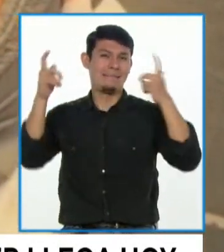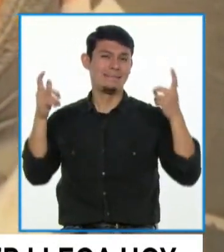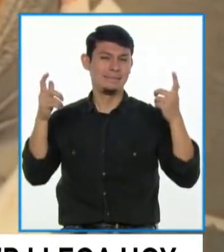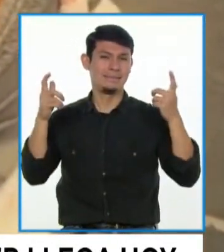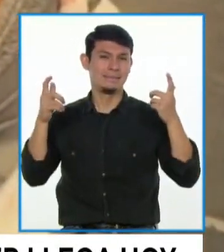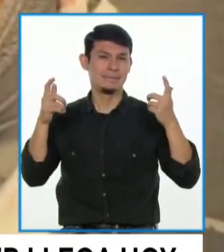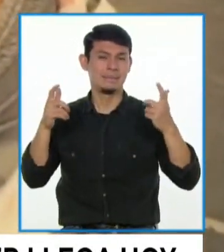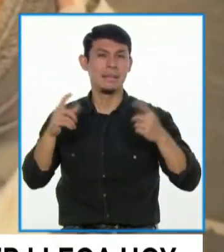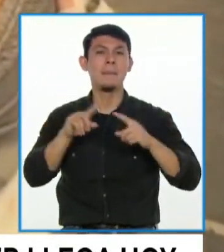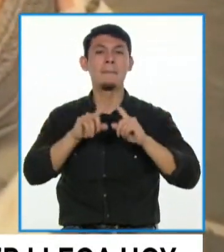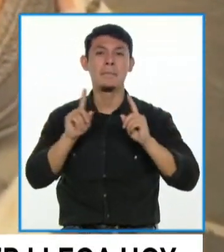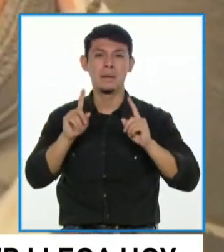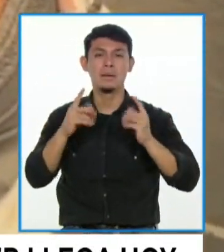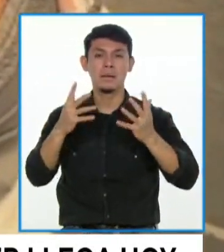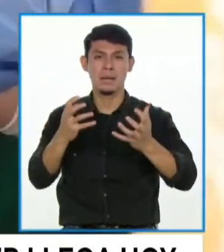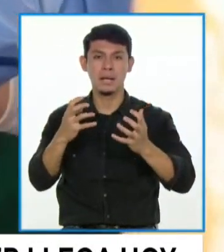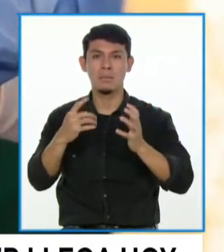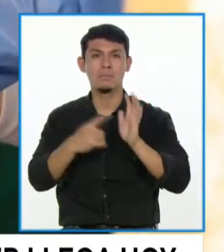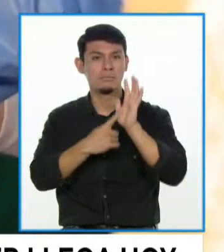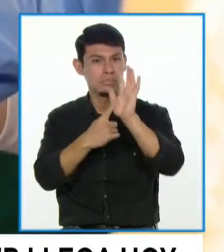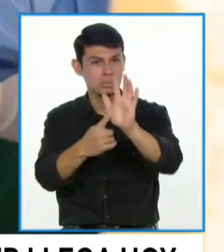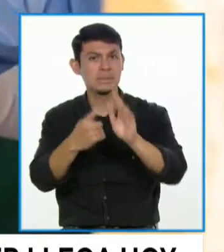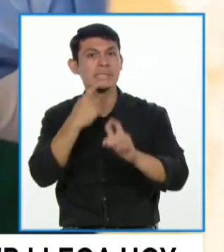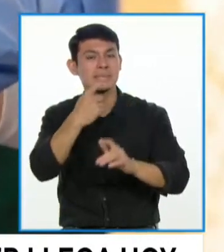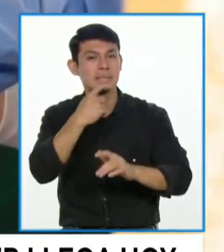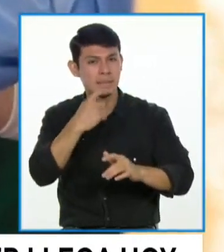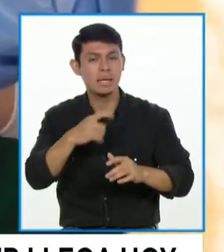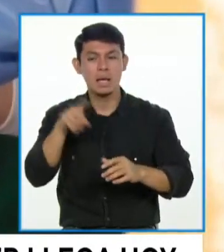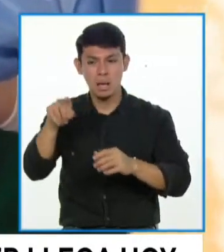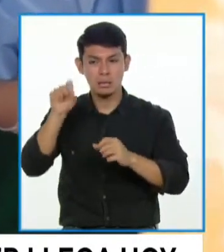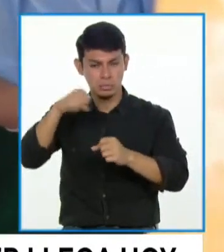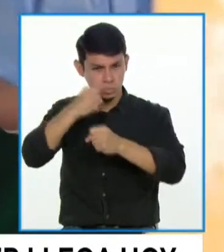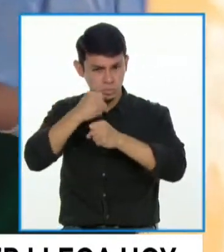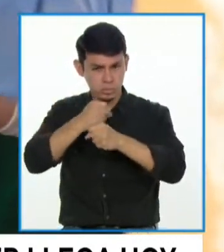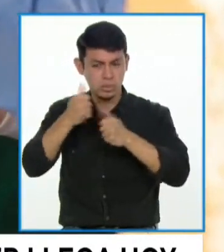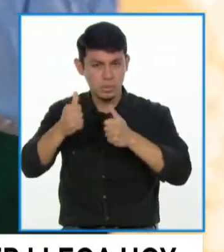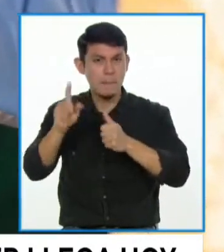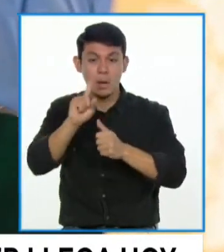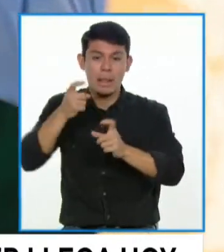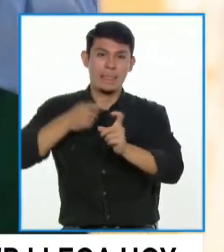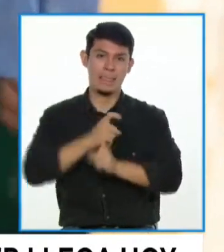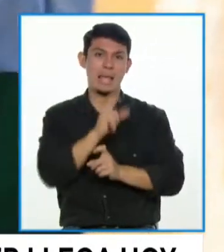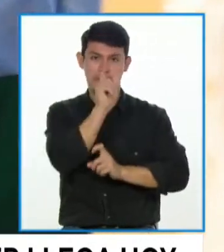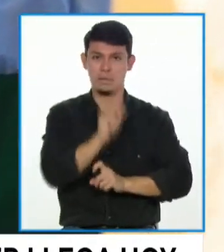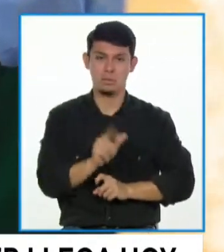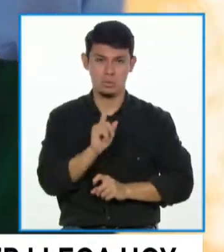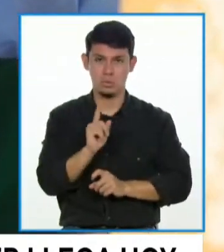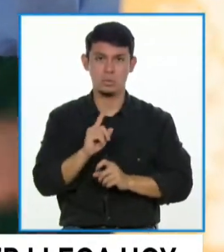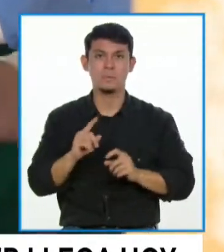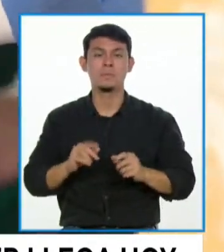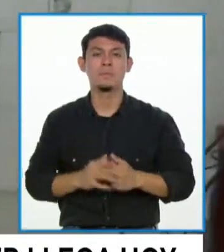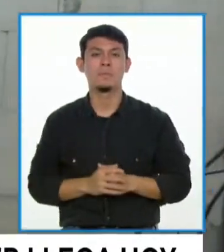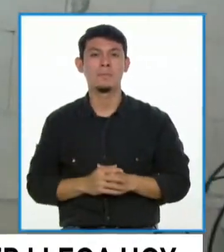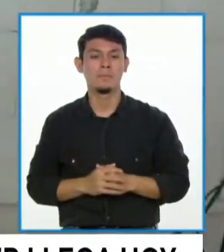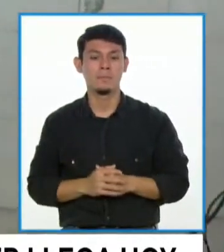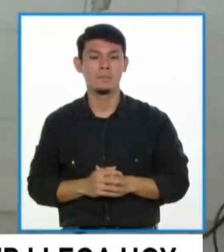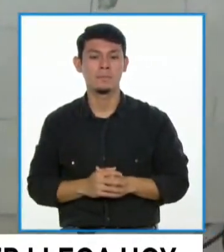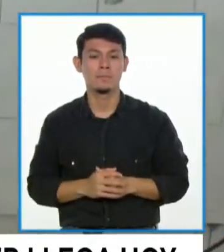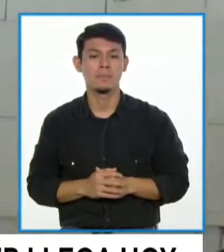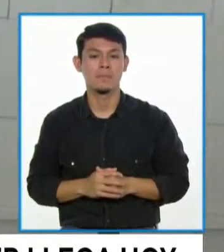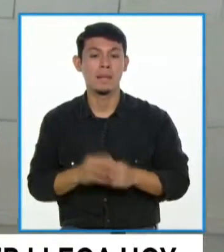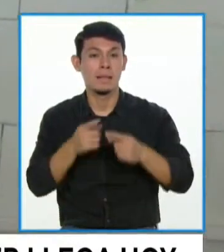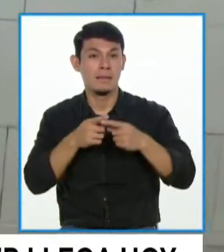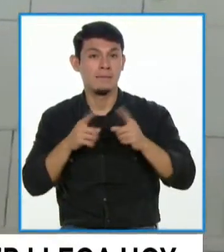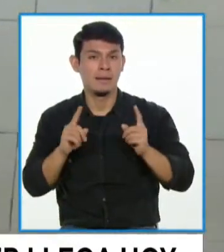Y básicamente lo que tenemos es para asegurarnos de que funcione y sobre todo que no hagan daño. Y otro aspecto que es importante resaltar es las